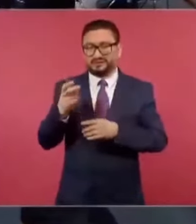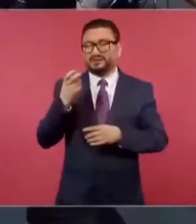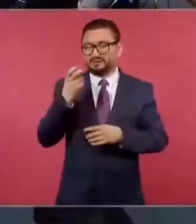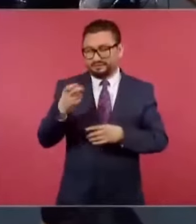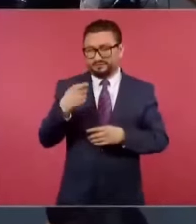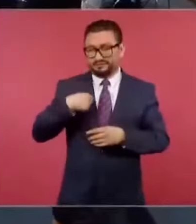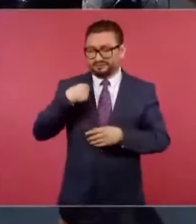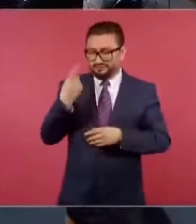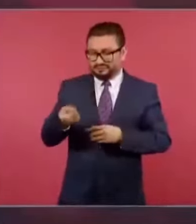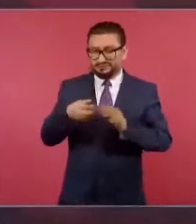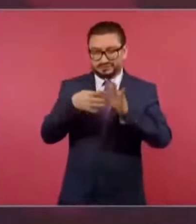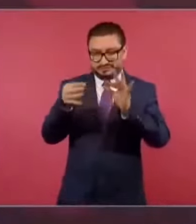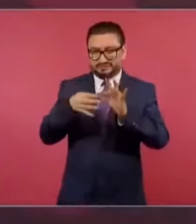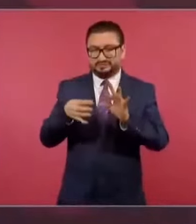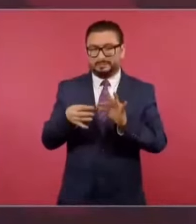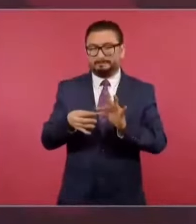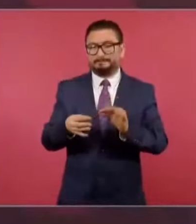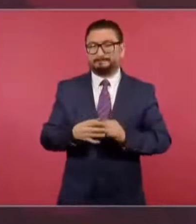explicando,